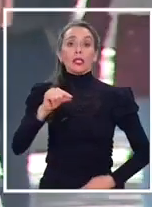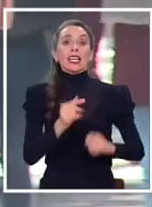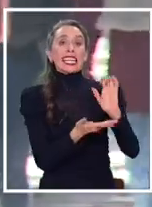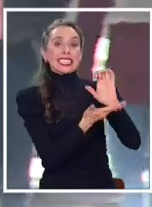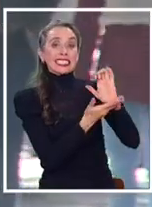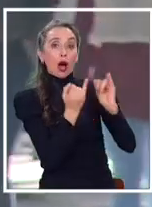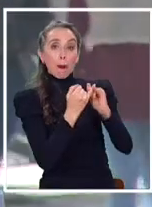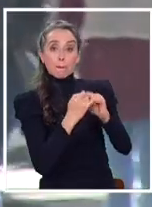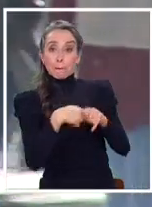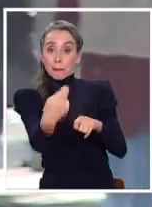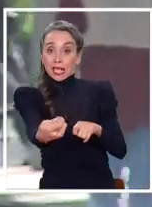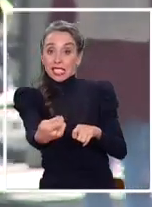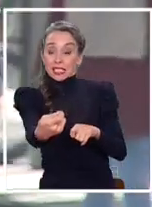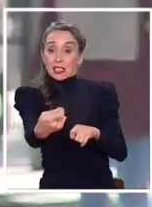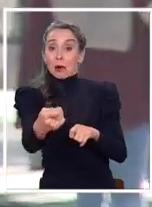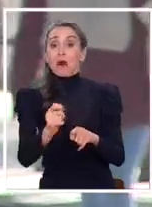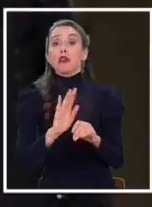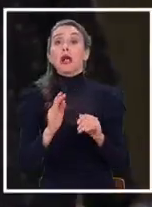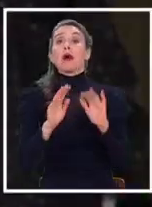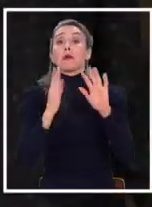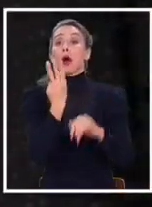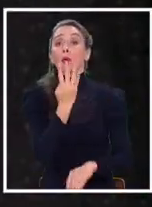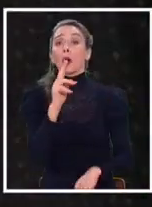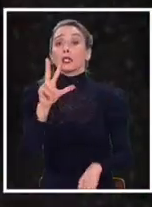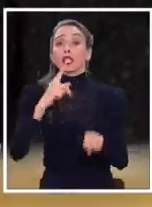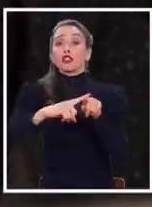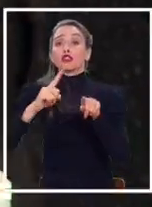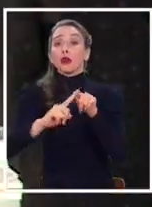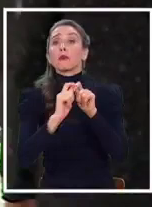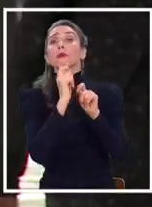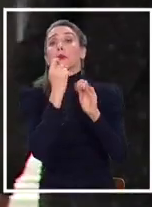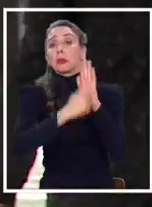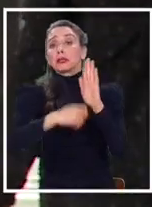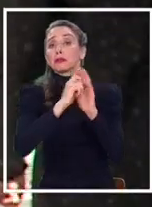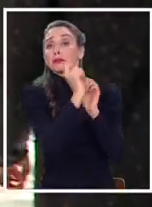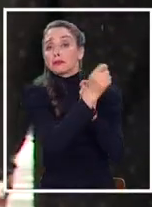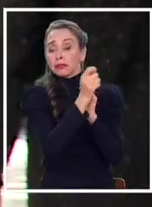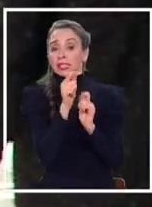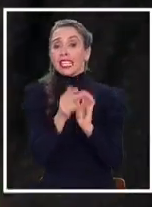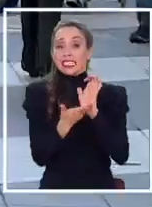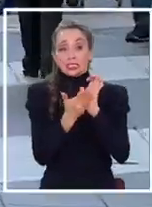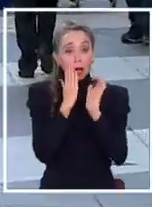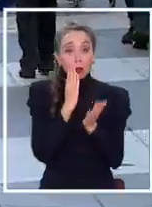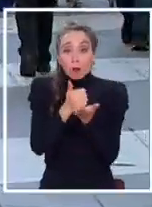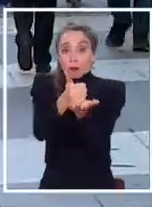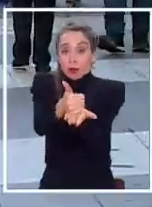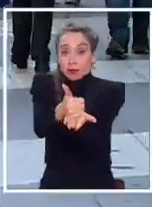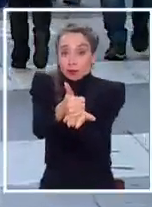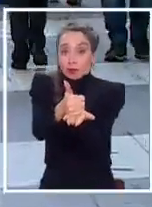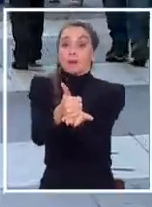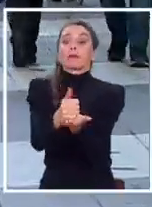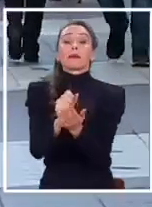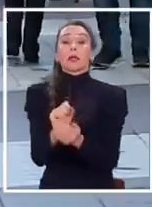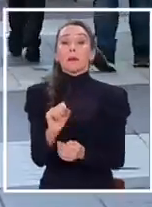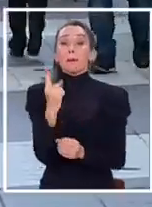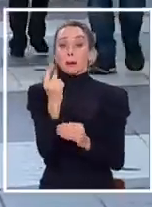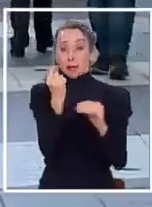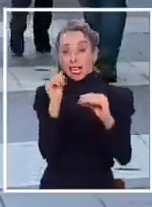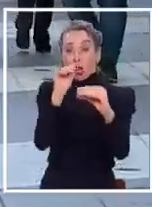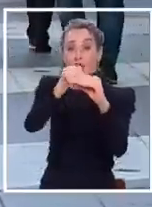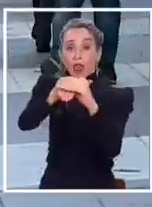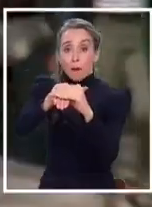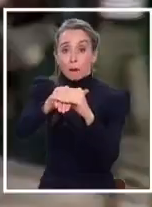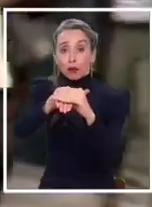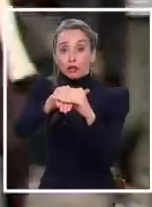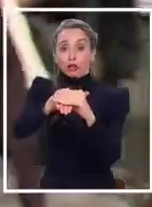del Estado solo 48 meses. Un nuevo beneficio estatal que ya está en marcha y que realizaría los primeros depósitos